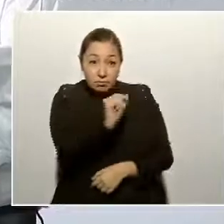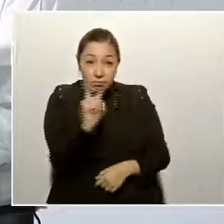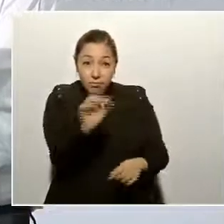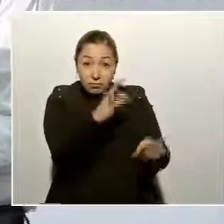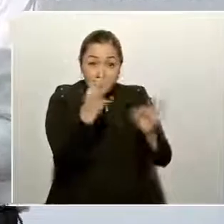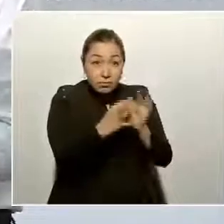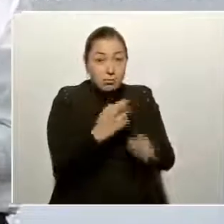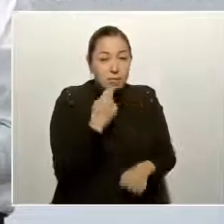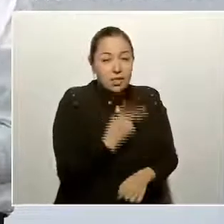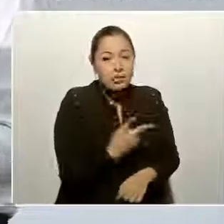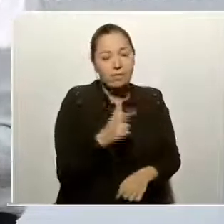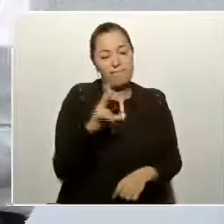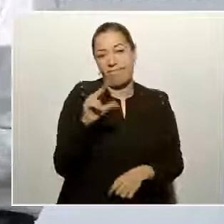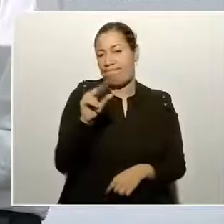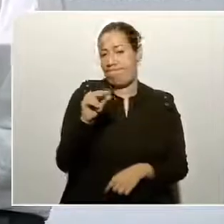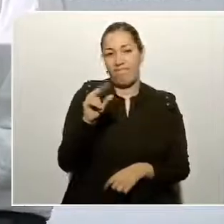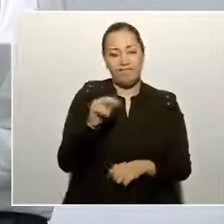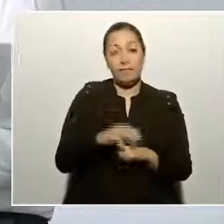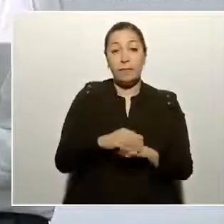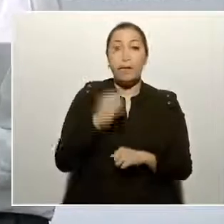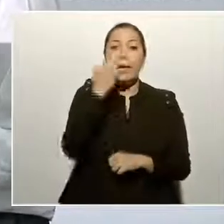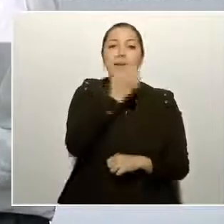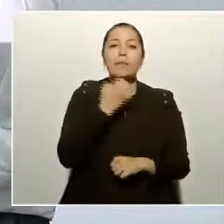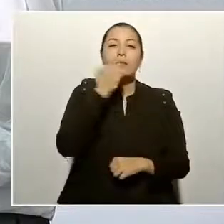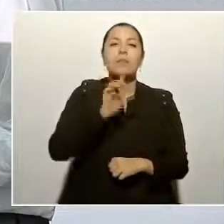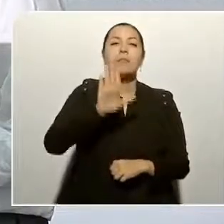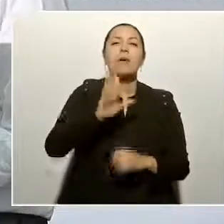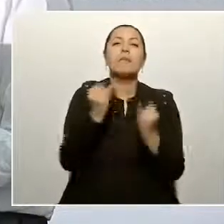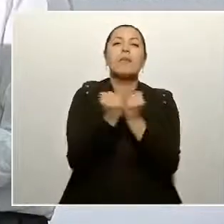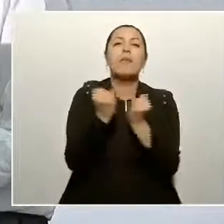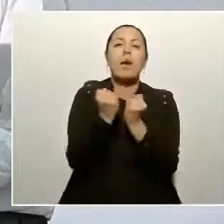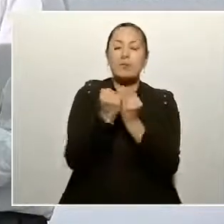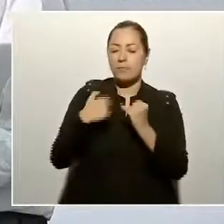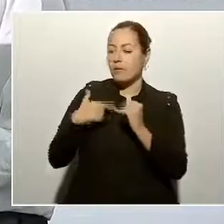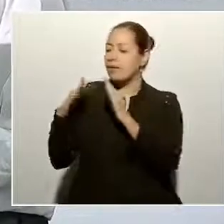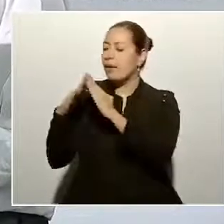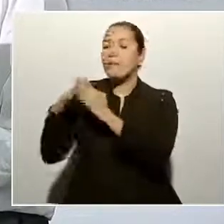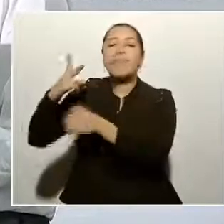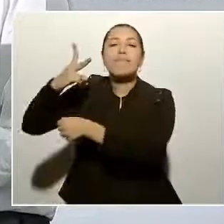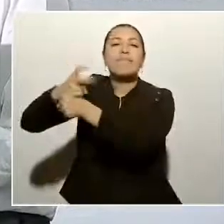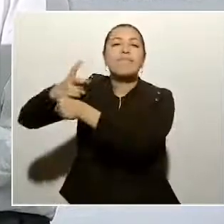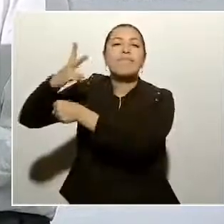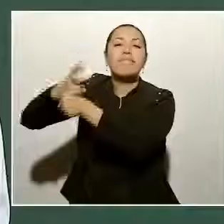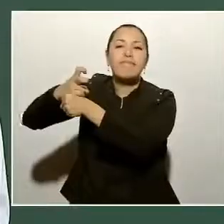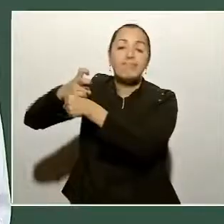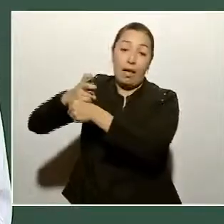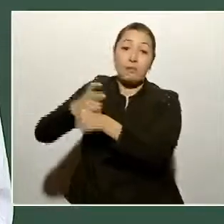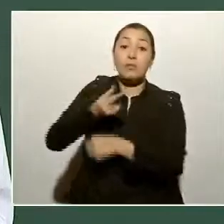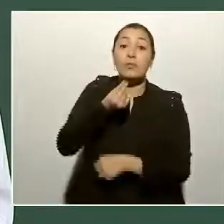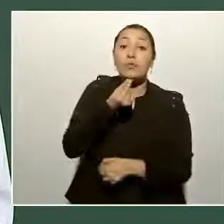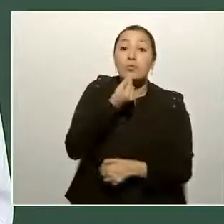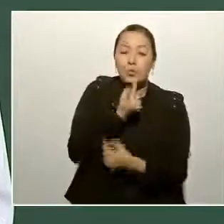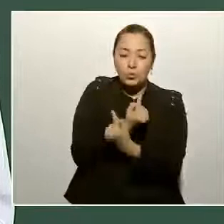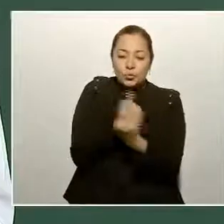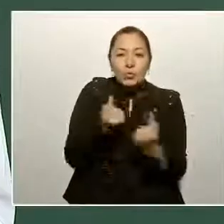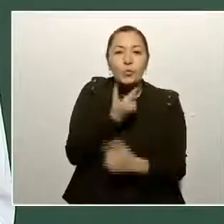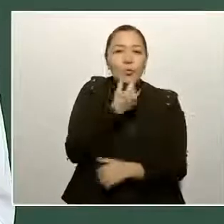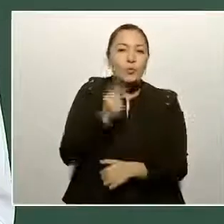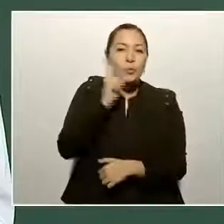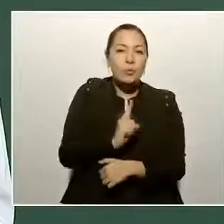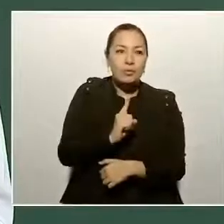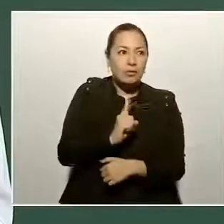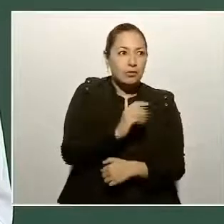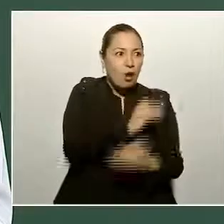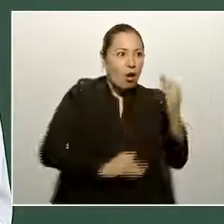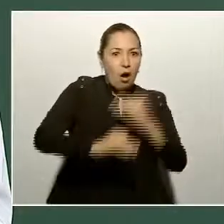La escuela es como el segundo hogar, y ya los niños, las niñas, todos los estudiantes quieren